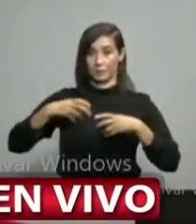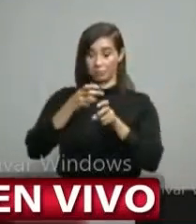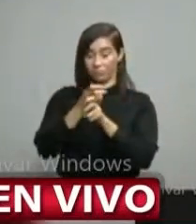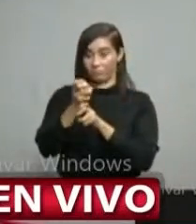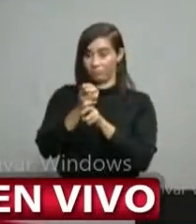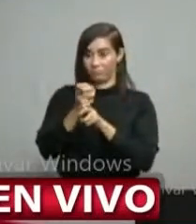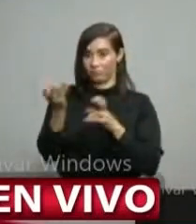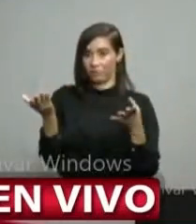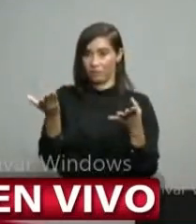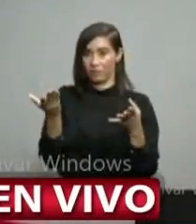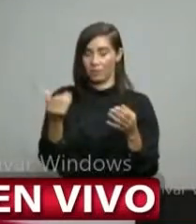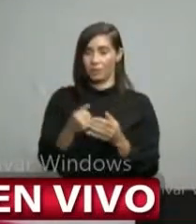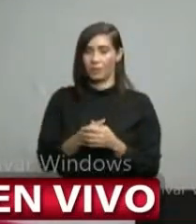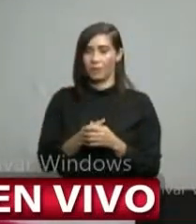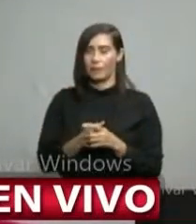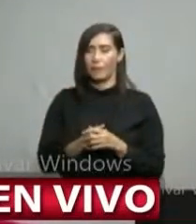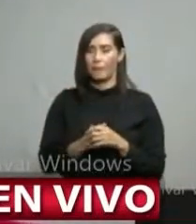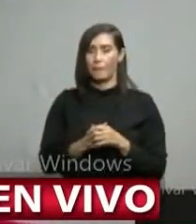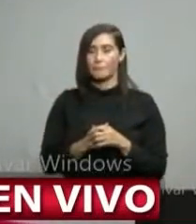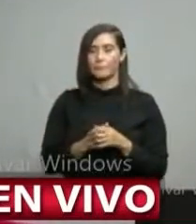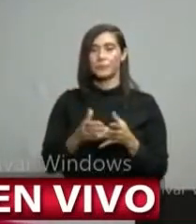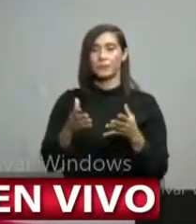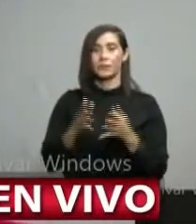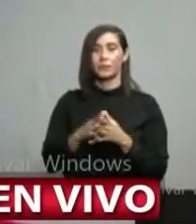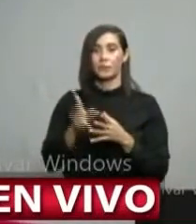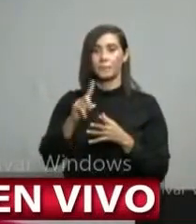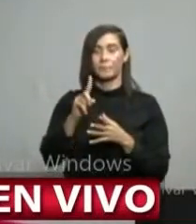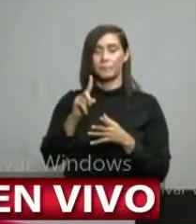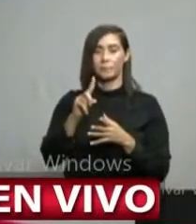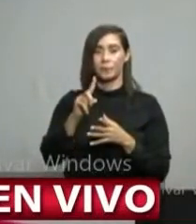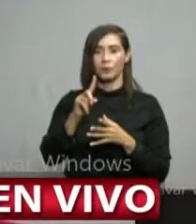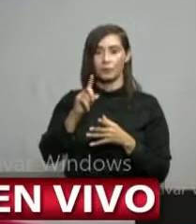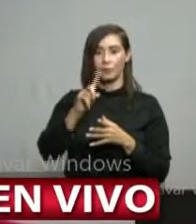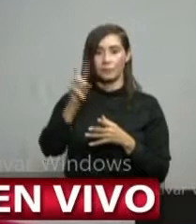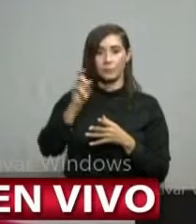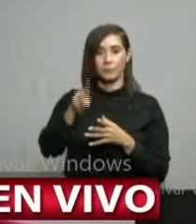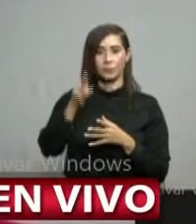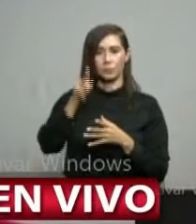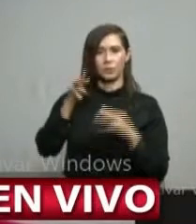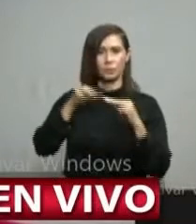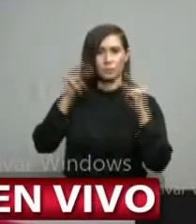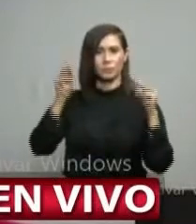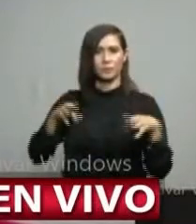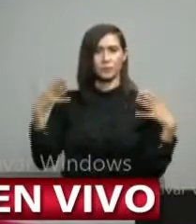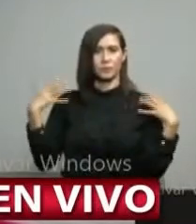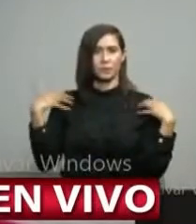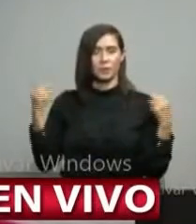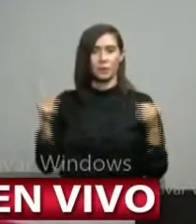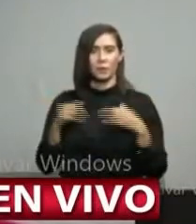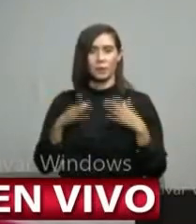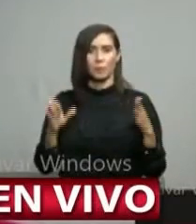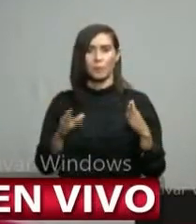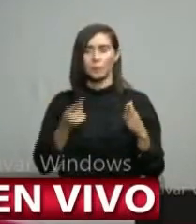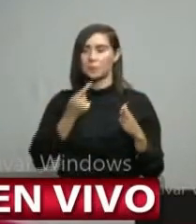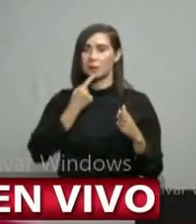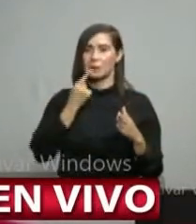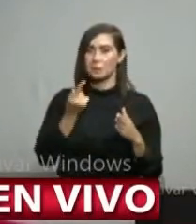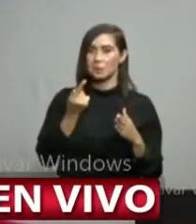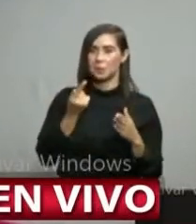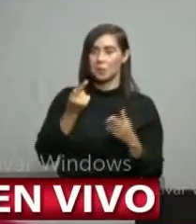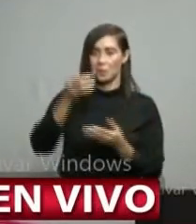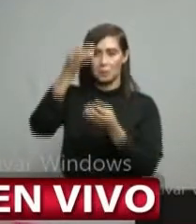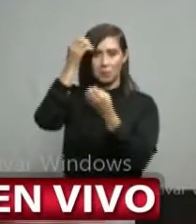y algo más entonces quiero saber si usted como ministro de salud pública ha emitido alguna